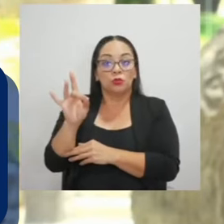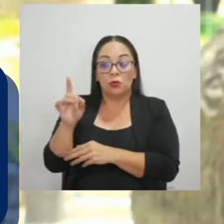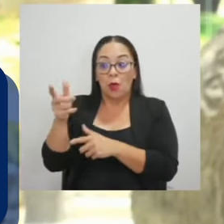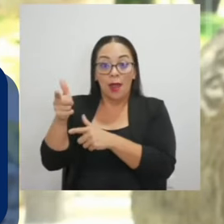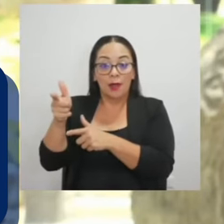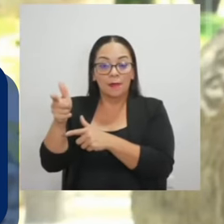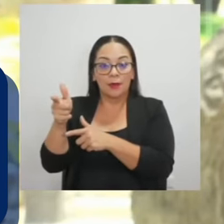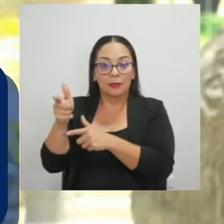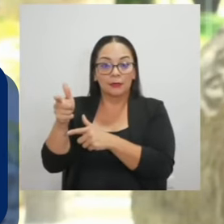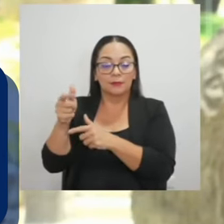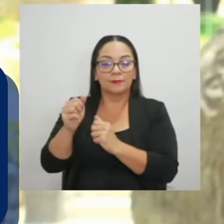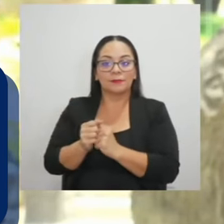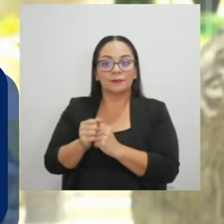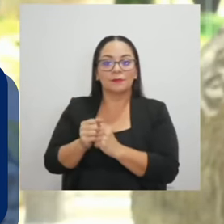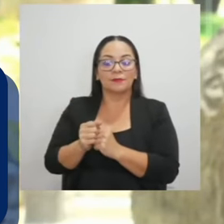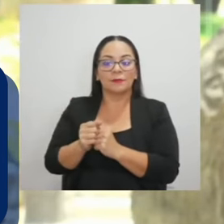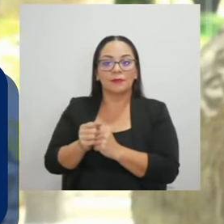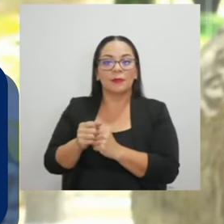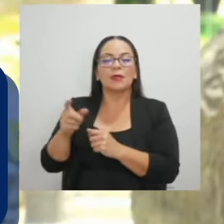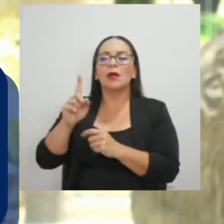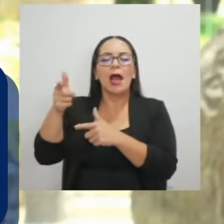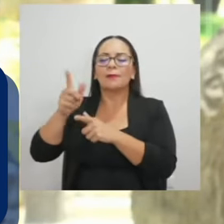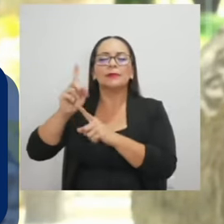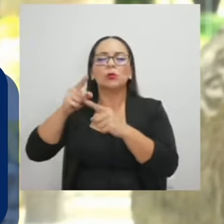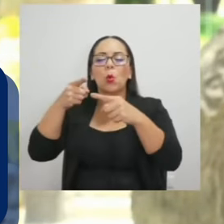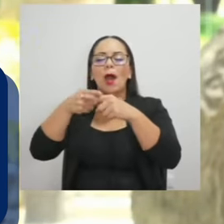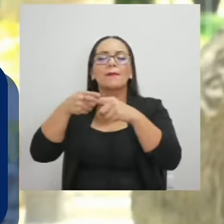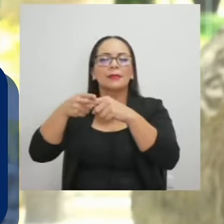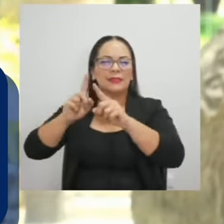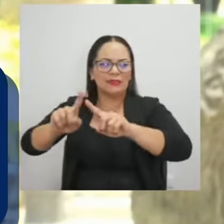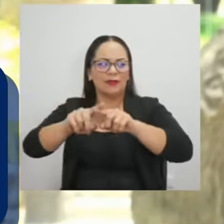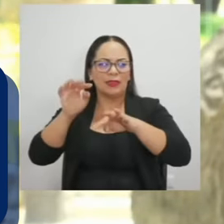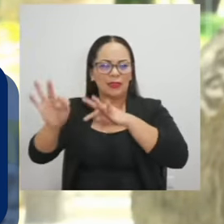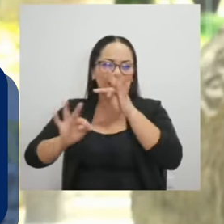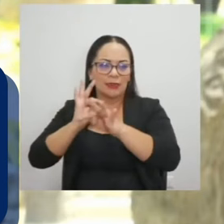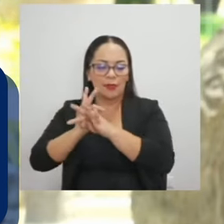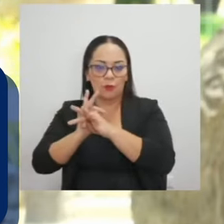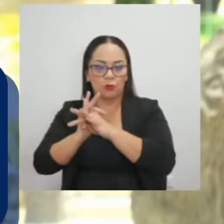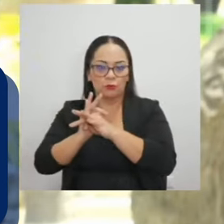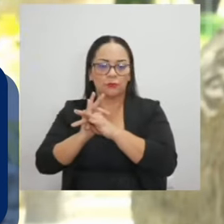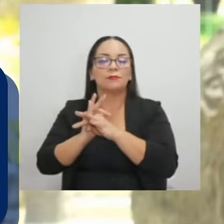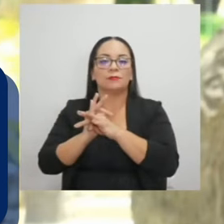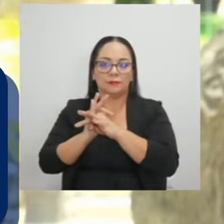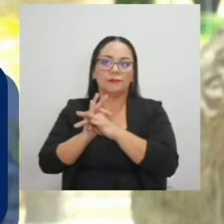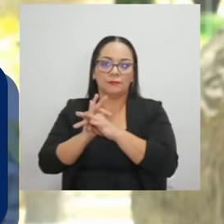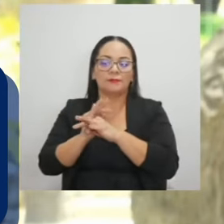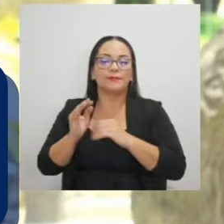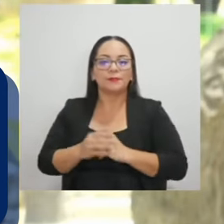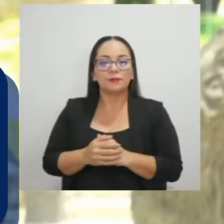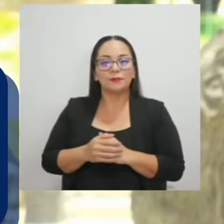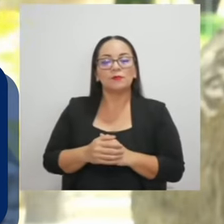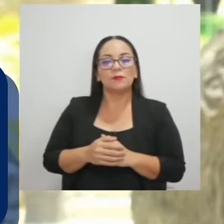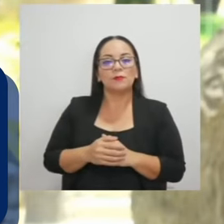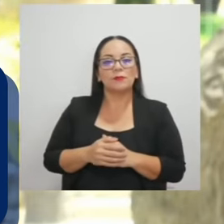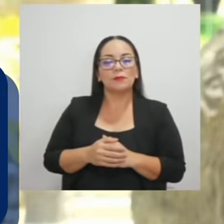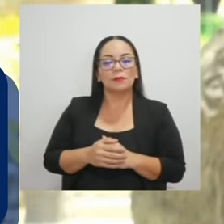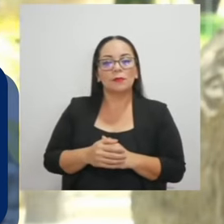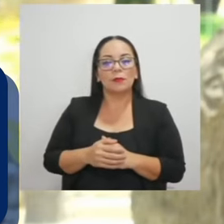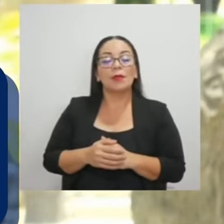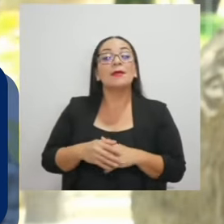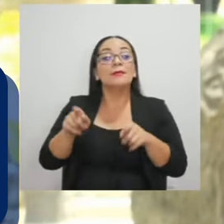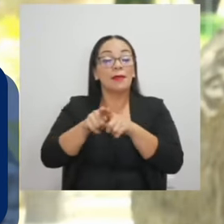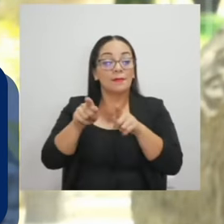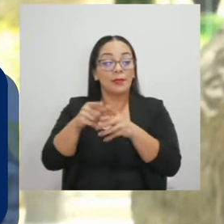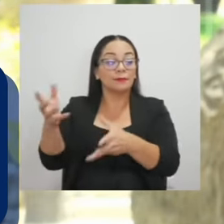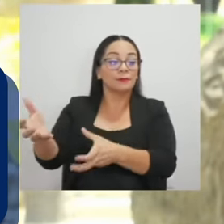se le suma a esto, son armas blancas y también armas menos letales. Se han logrado el decomiso de